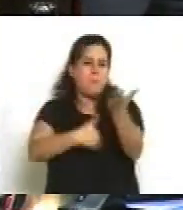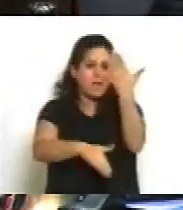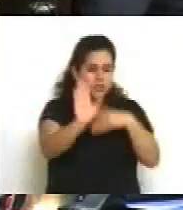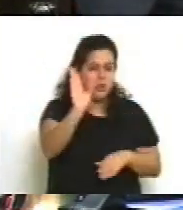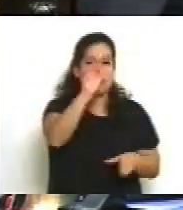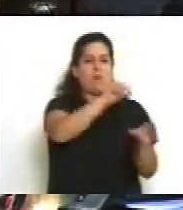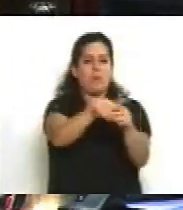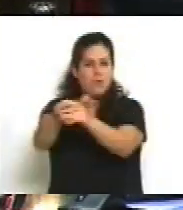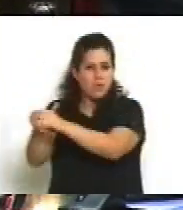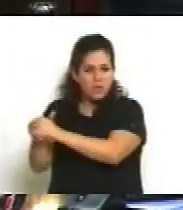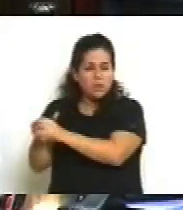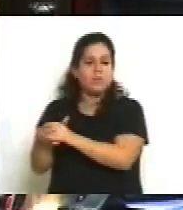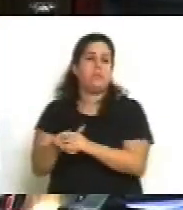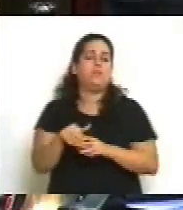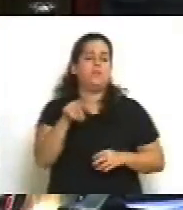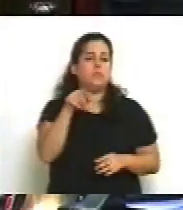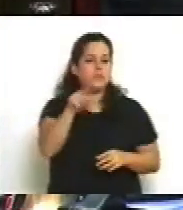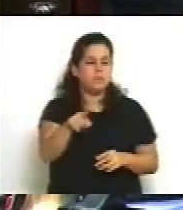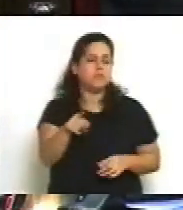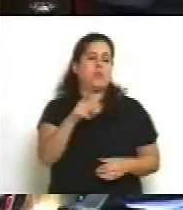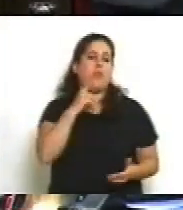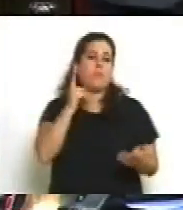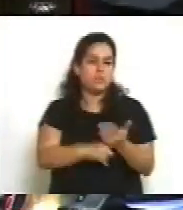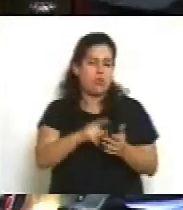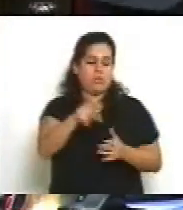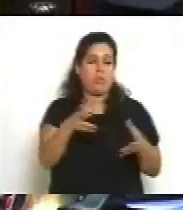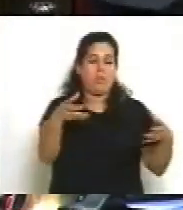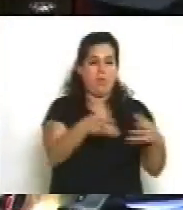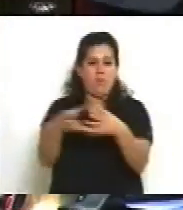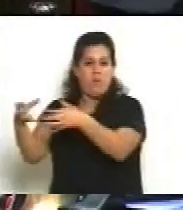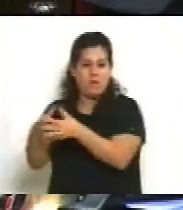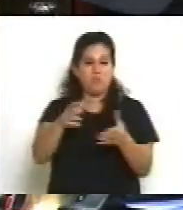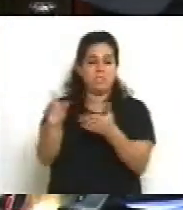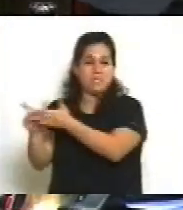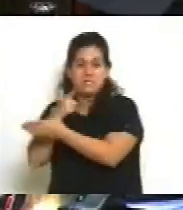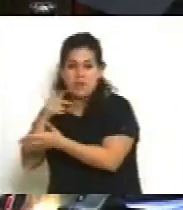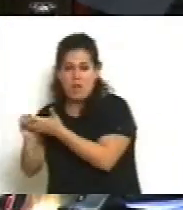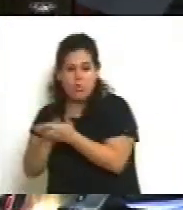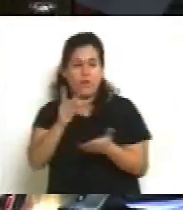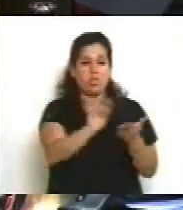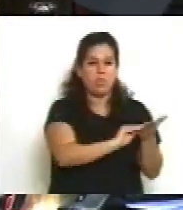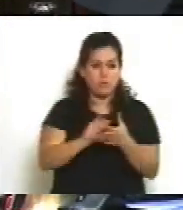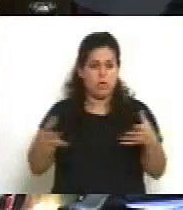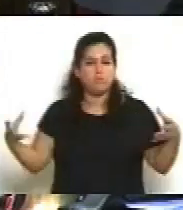de la Comisión Bicameral para la Reforma,